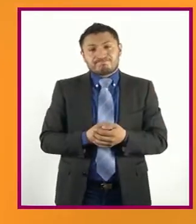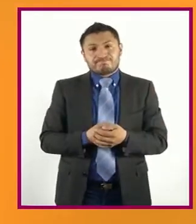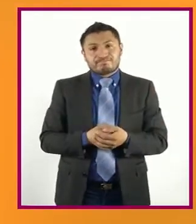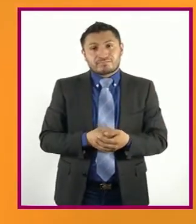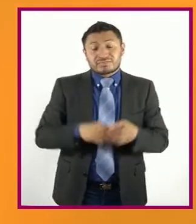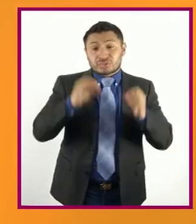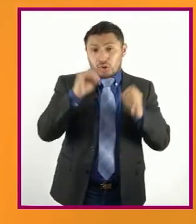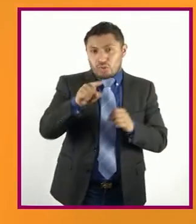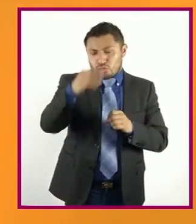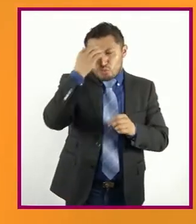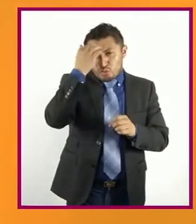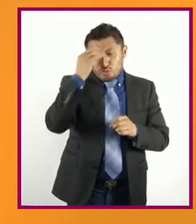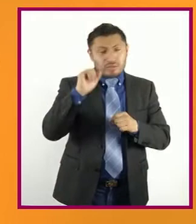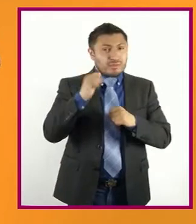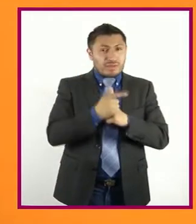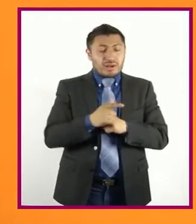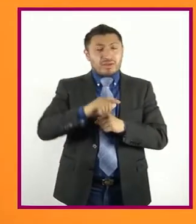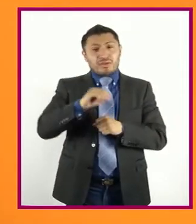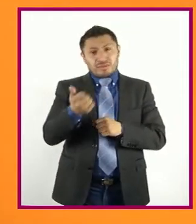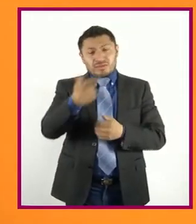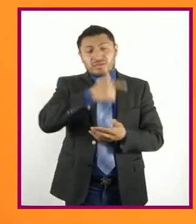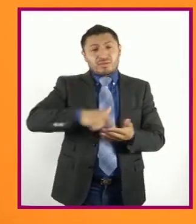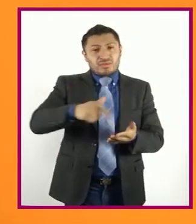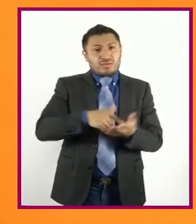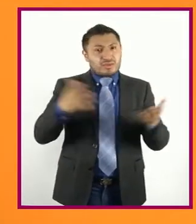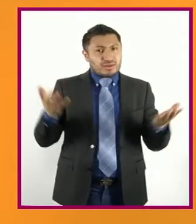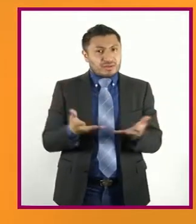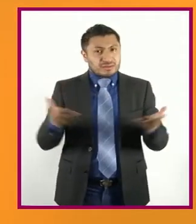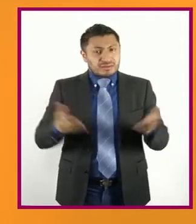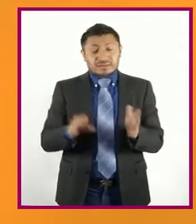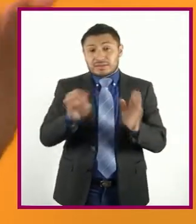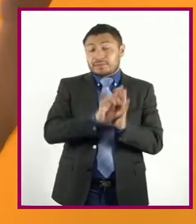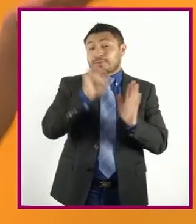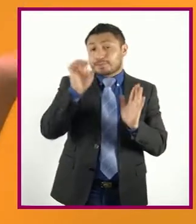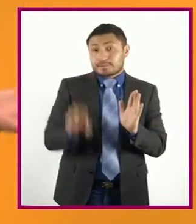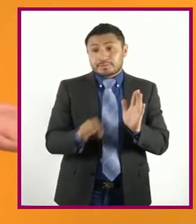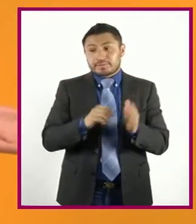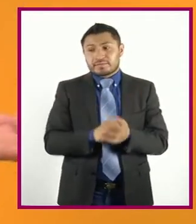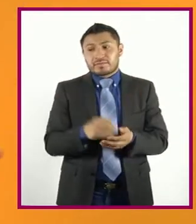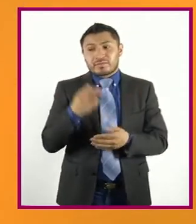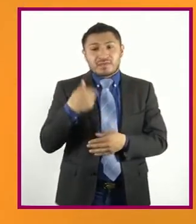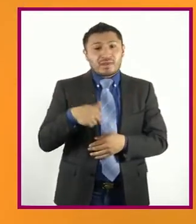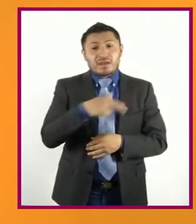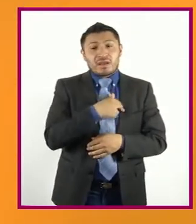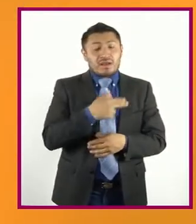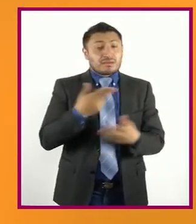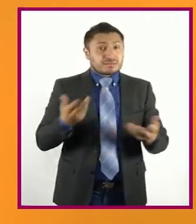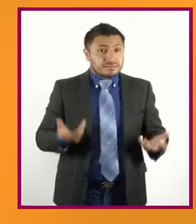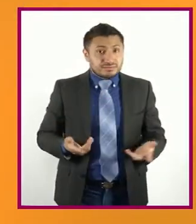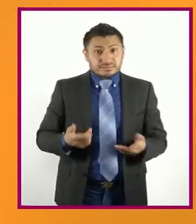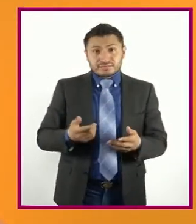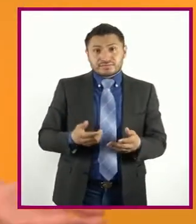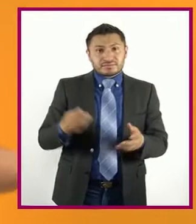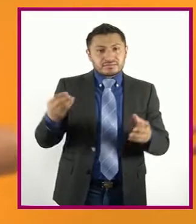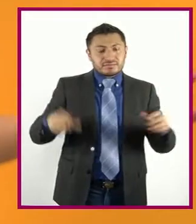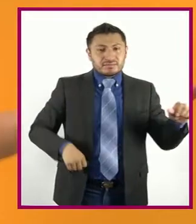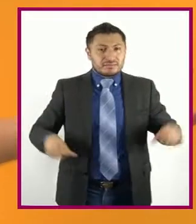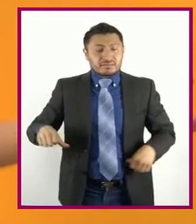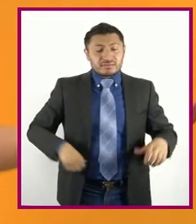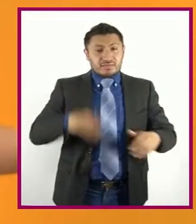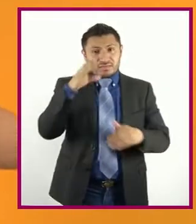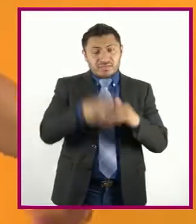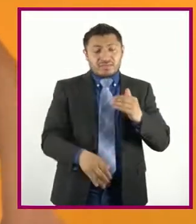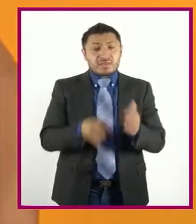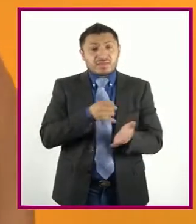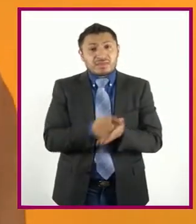O conocen a alguien De otro lugar Que lo haga Por ejemplo Nosotras Para terminar La actividad Dec